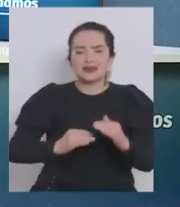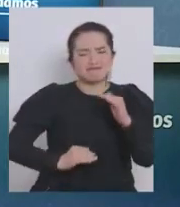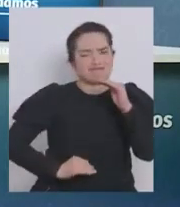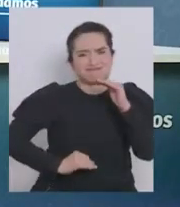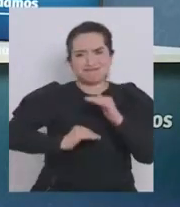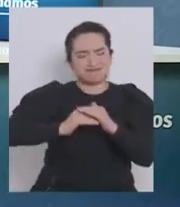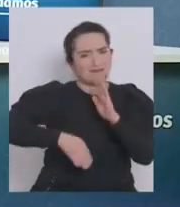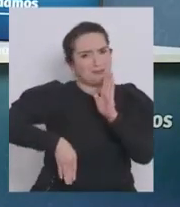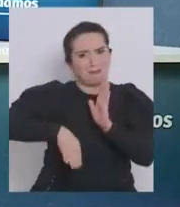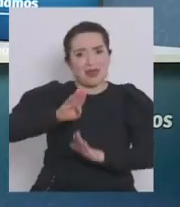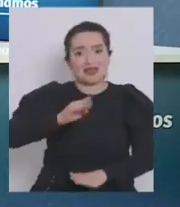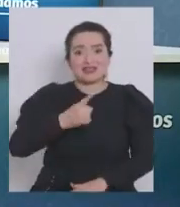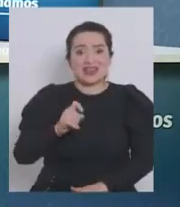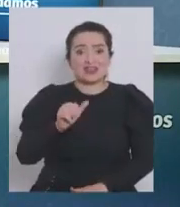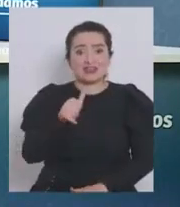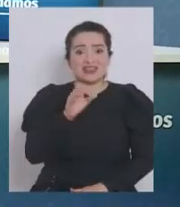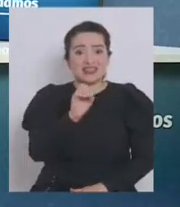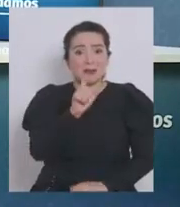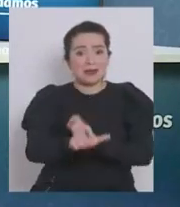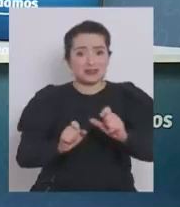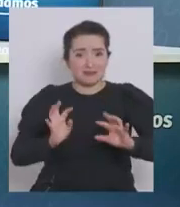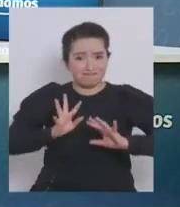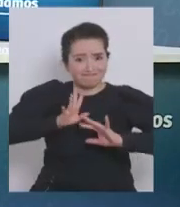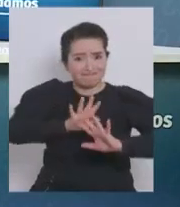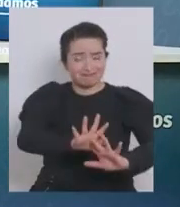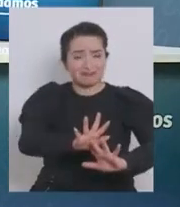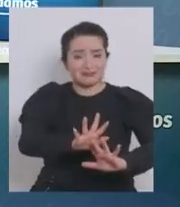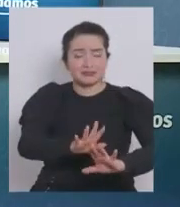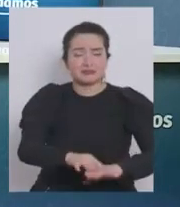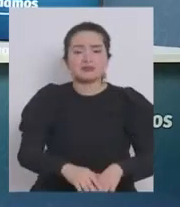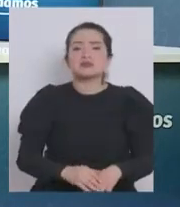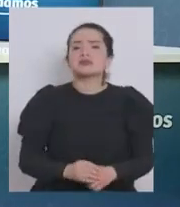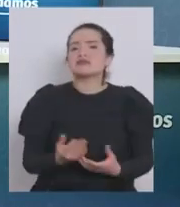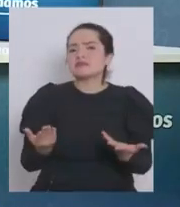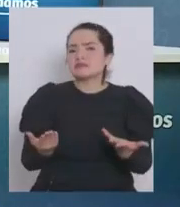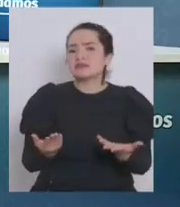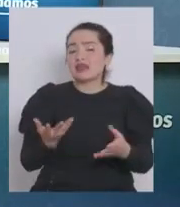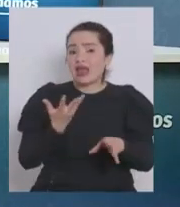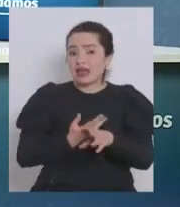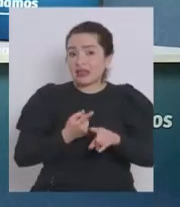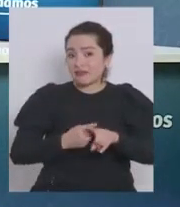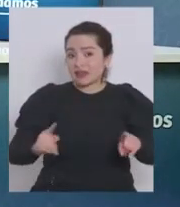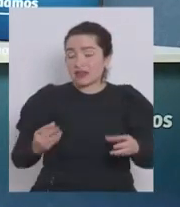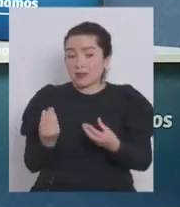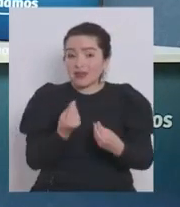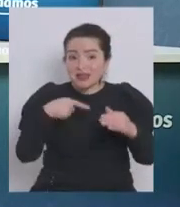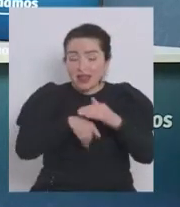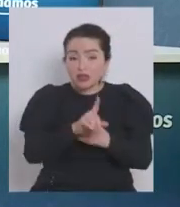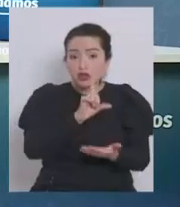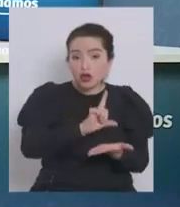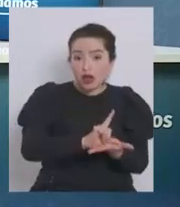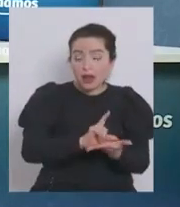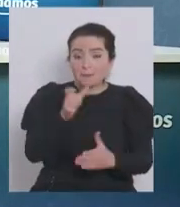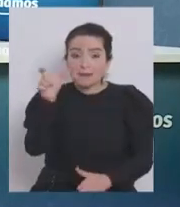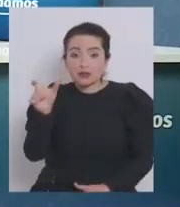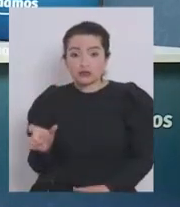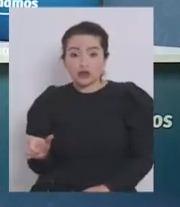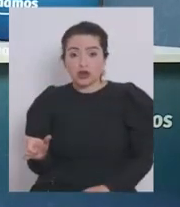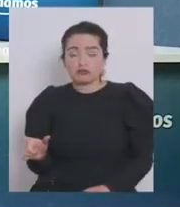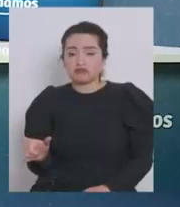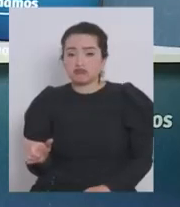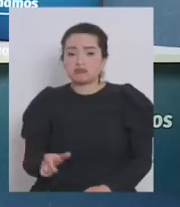superado, eran 260 personas. Si es pudiera hacer un énfasis y que haya una distinción respecto a lo que ocurre del local, de lo que ocurre con la persona,